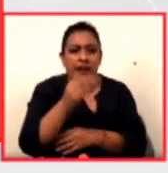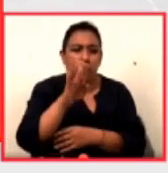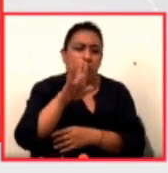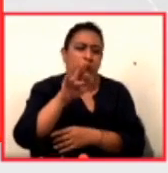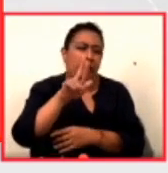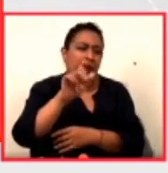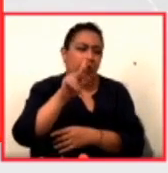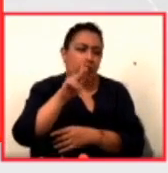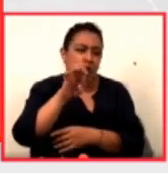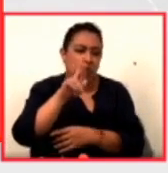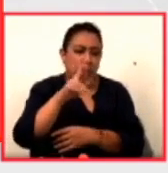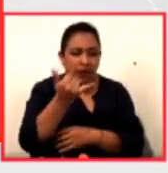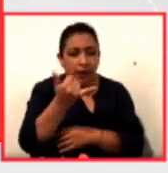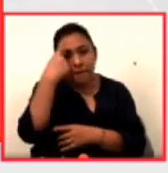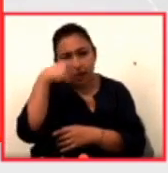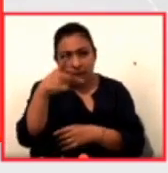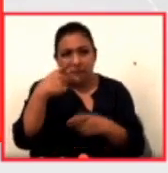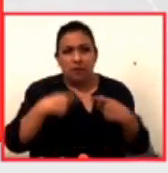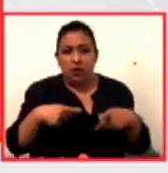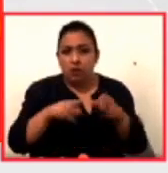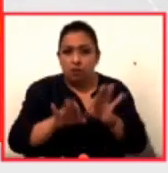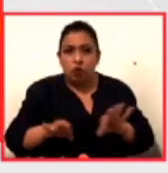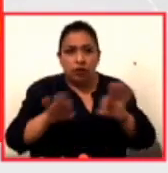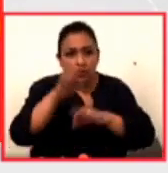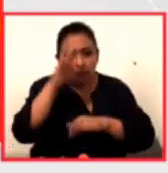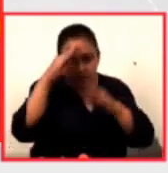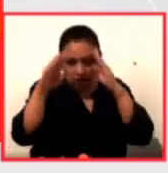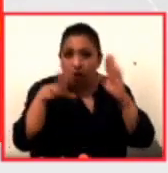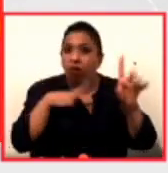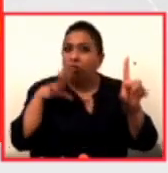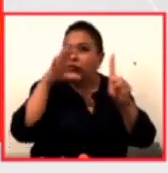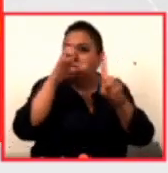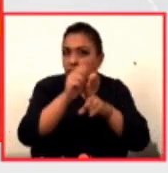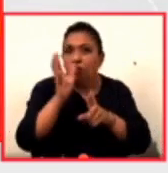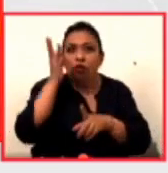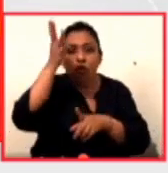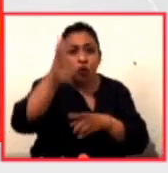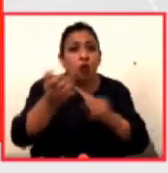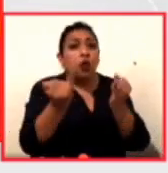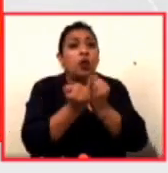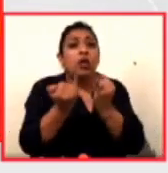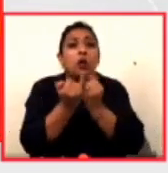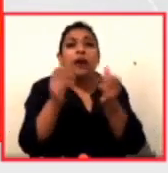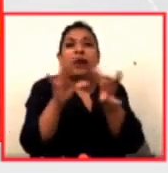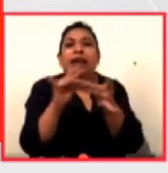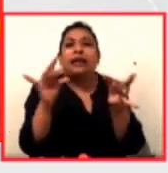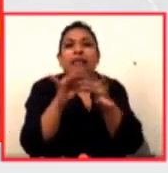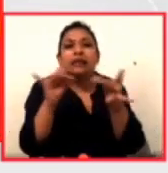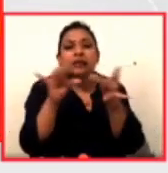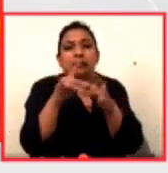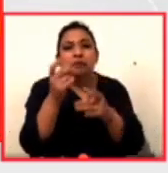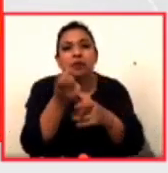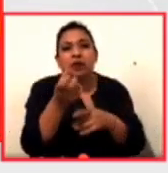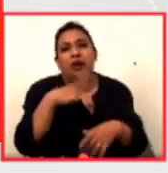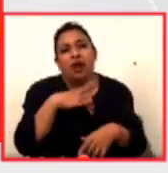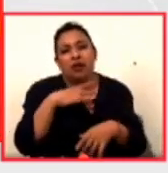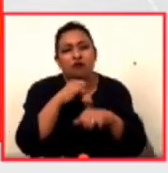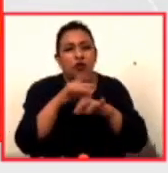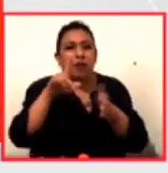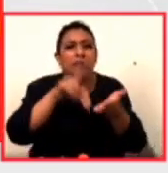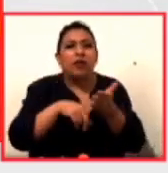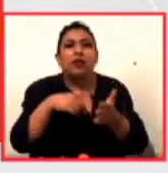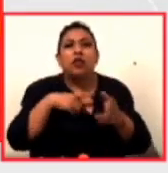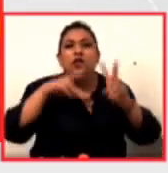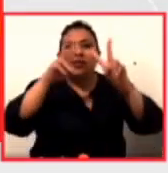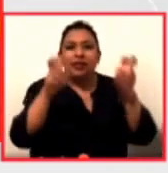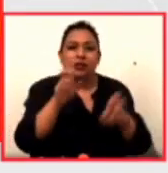estos grandes pensadores que desafiaron las fronteras, él fue un autodidacta e igual hablaba de censura, ahí escuchábamos en la nota el título de Fahrenheit